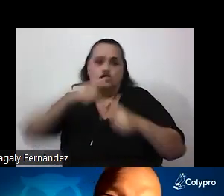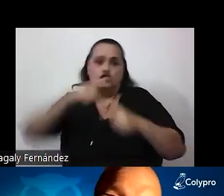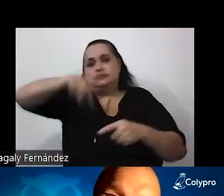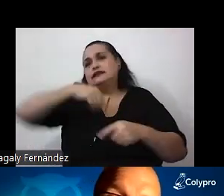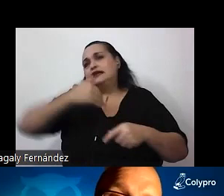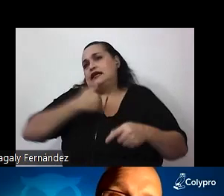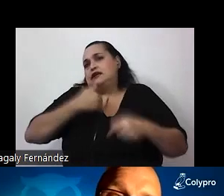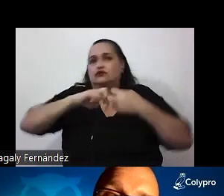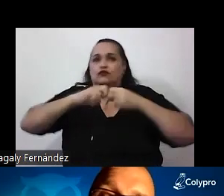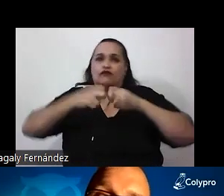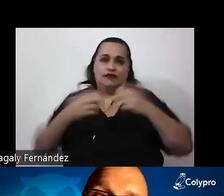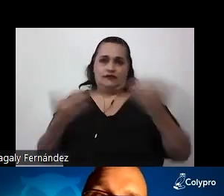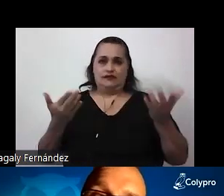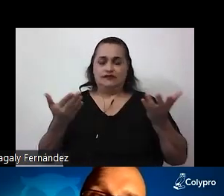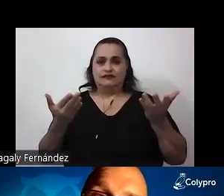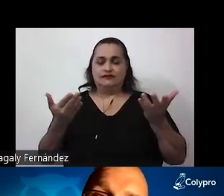entonces